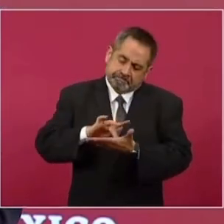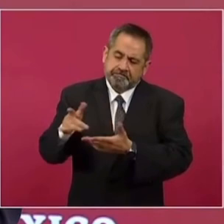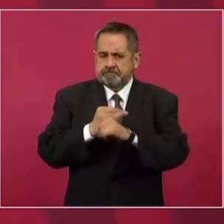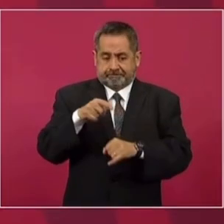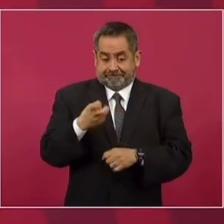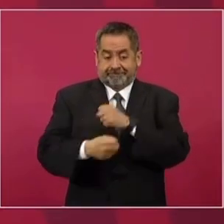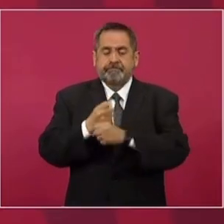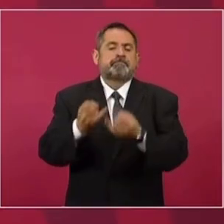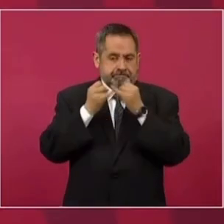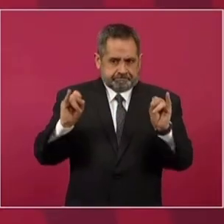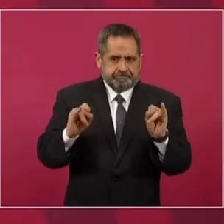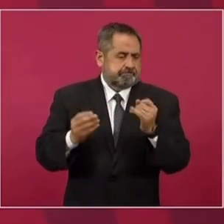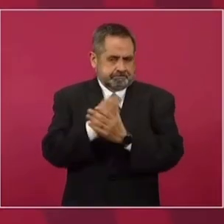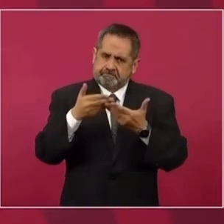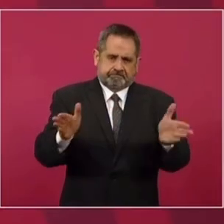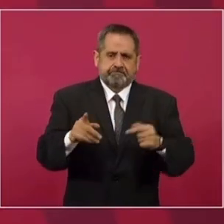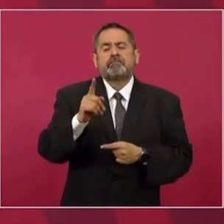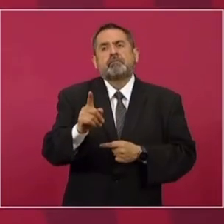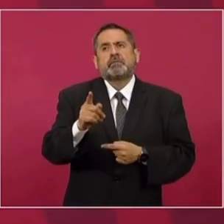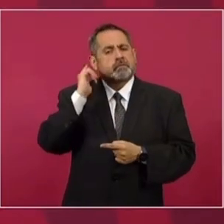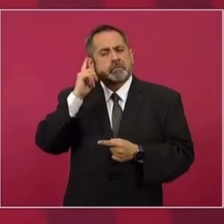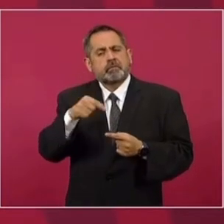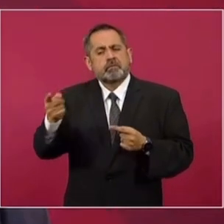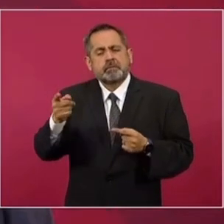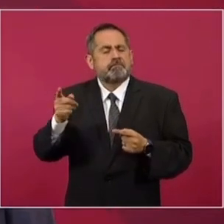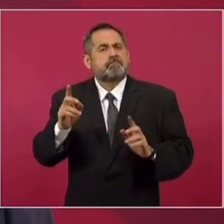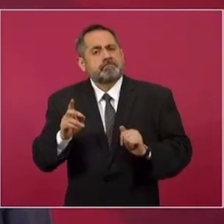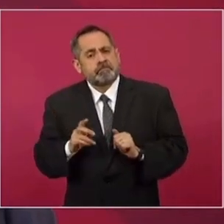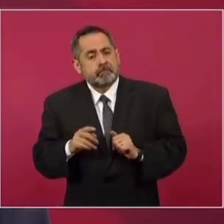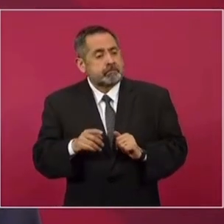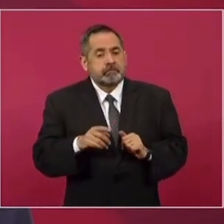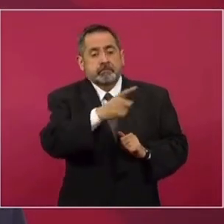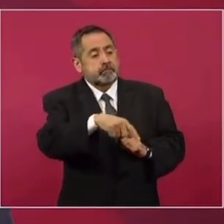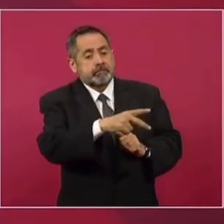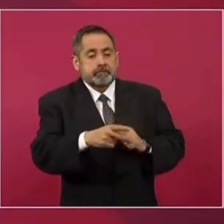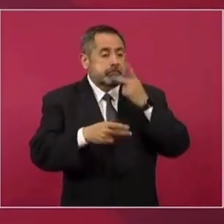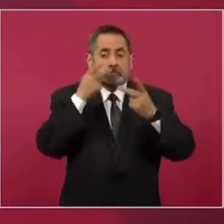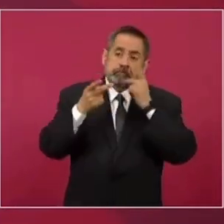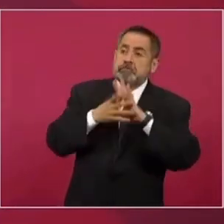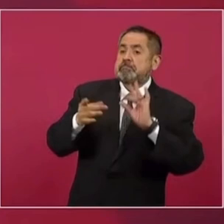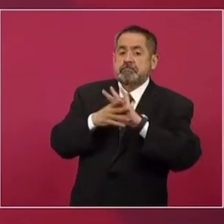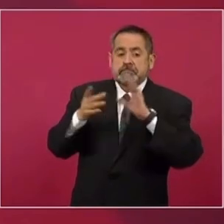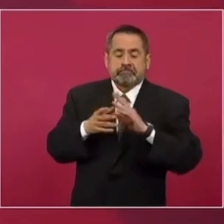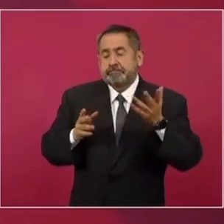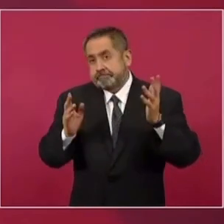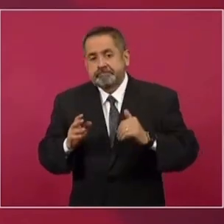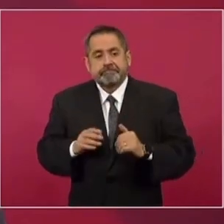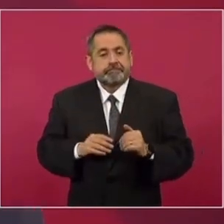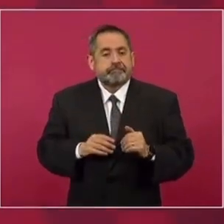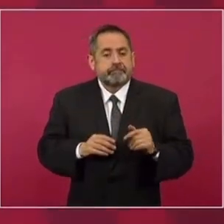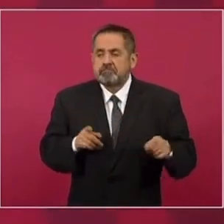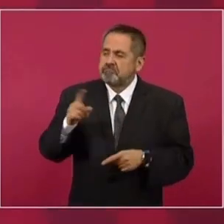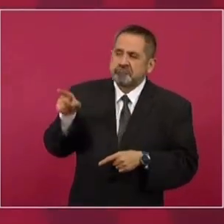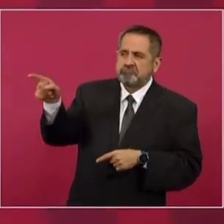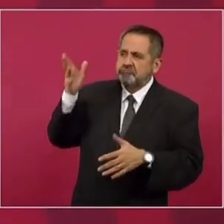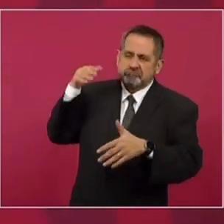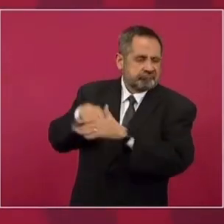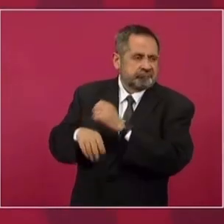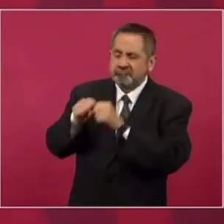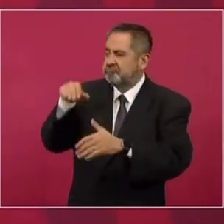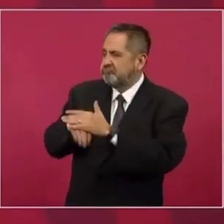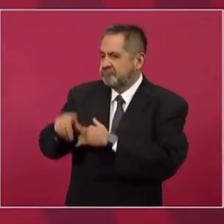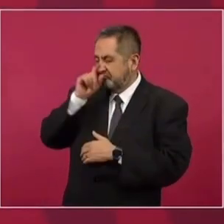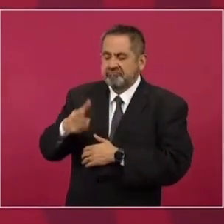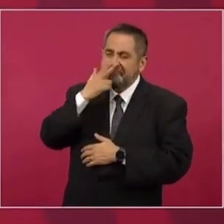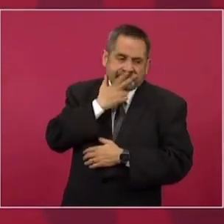transformación de México. Ojalá y los que hablaron y escribieron de que íbamos a fracasar